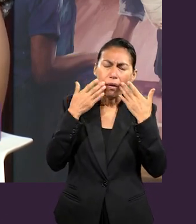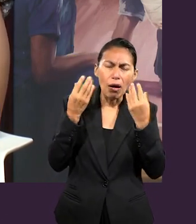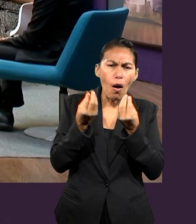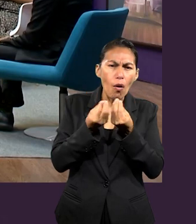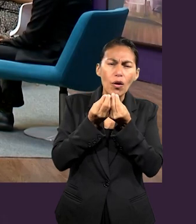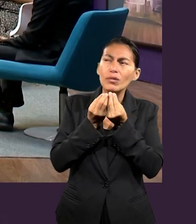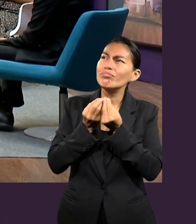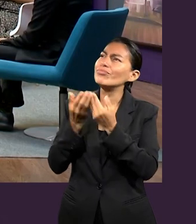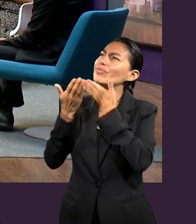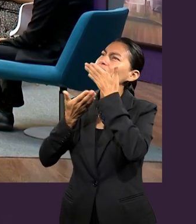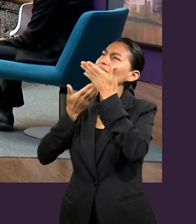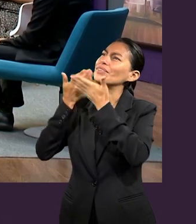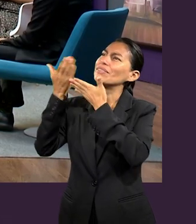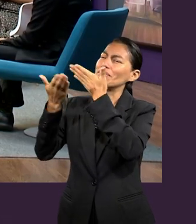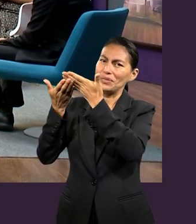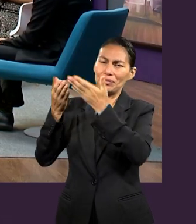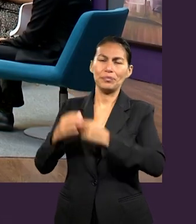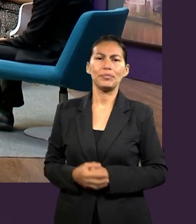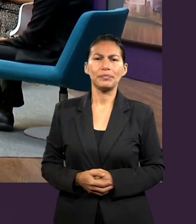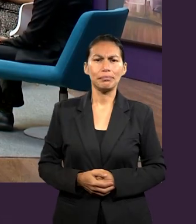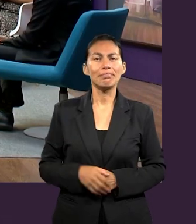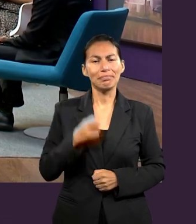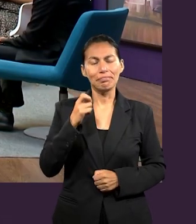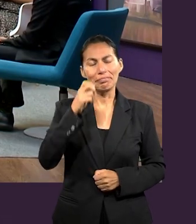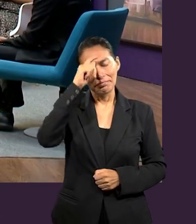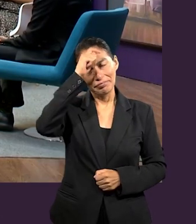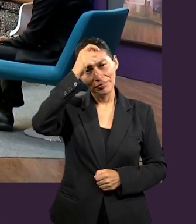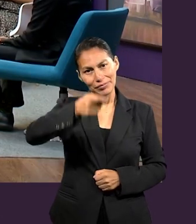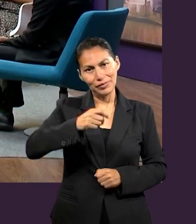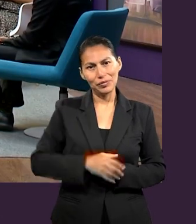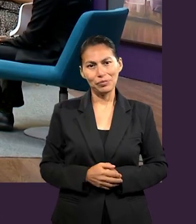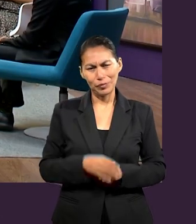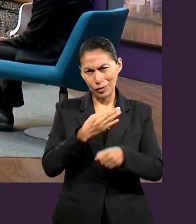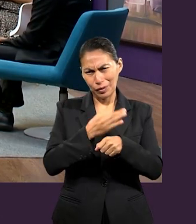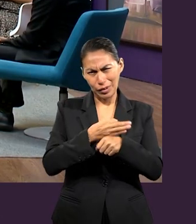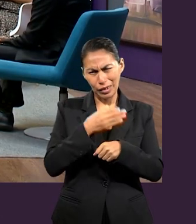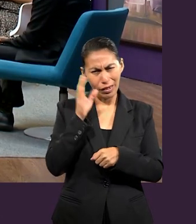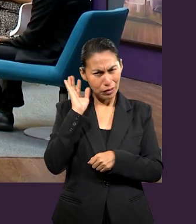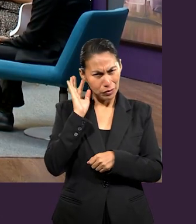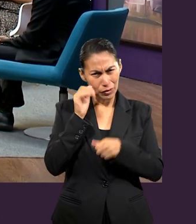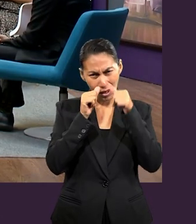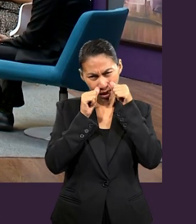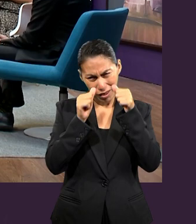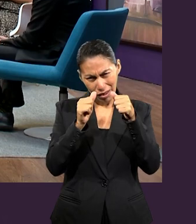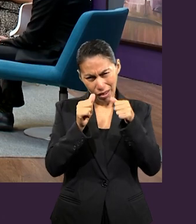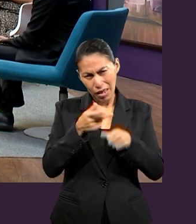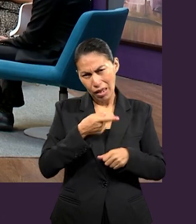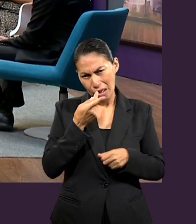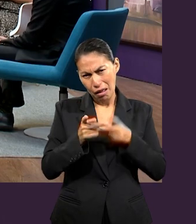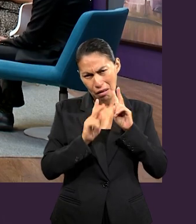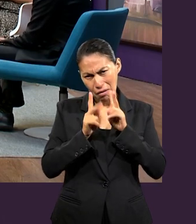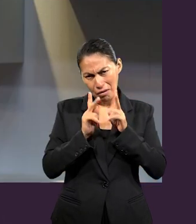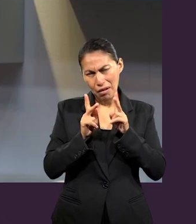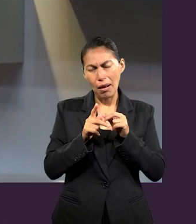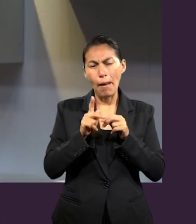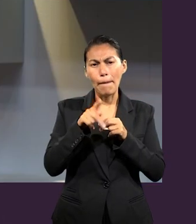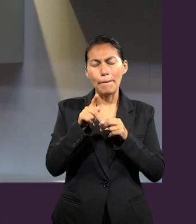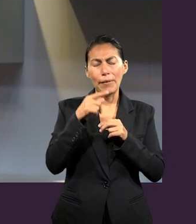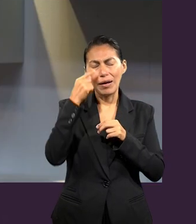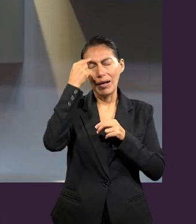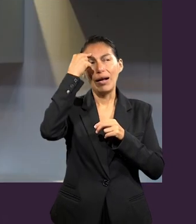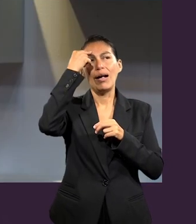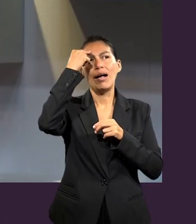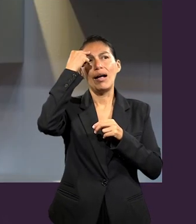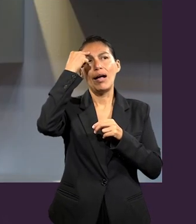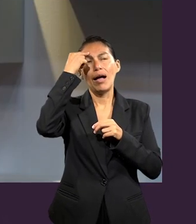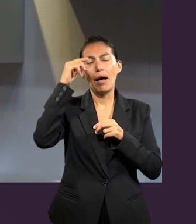servirle a Él. Qué bendición. Fíjense que estoy, mientras les escucho hablar, viene a mi mente lo que viene